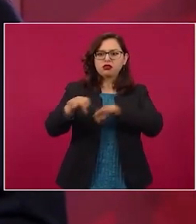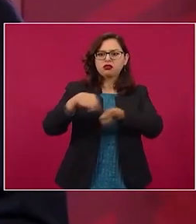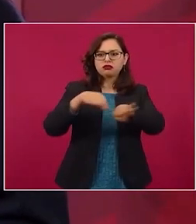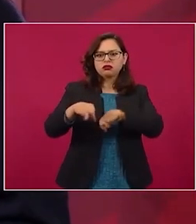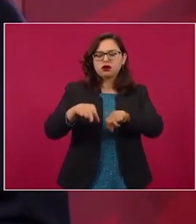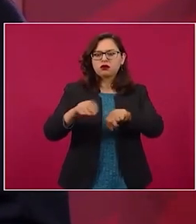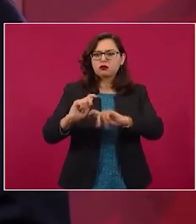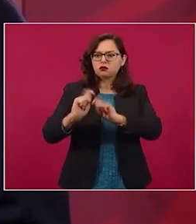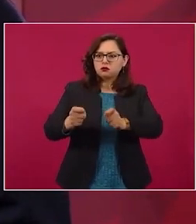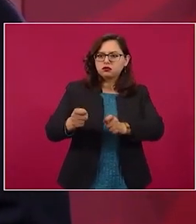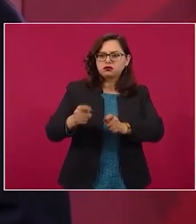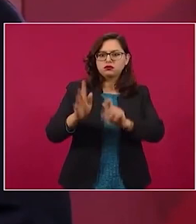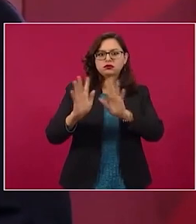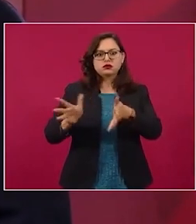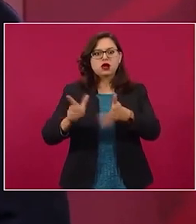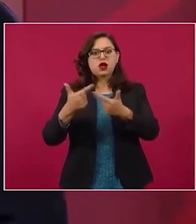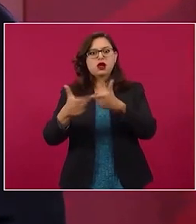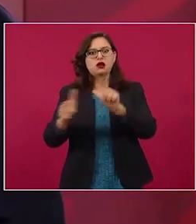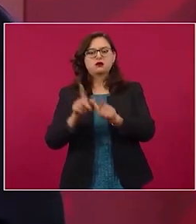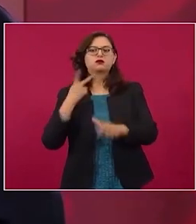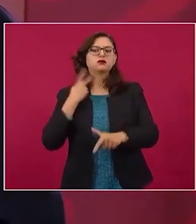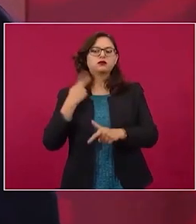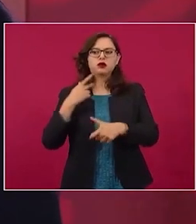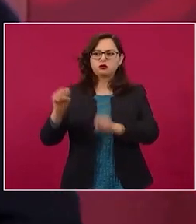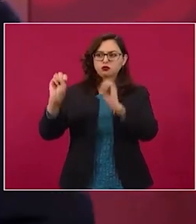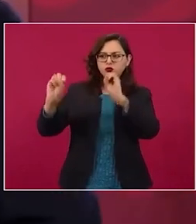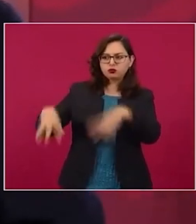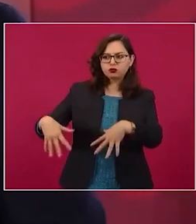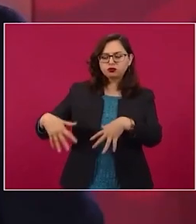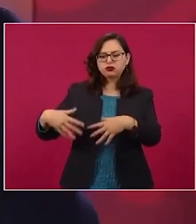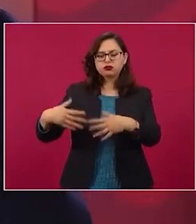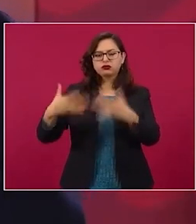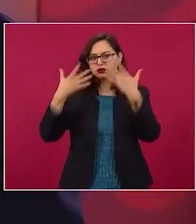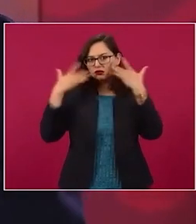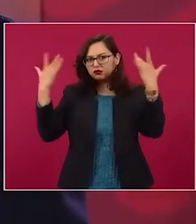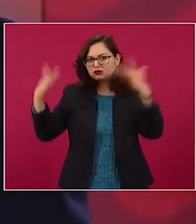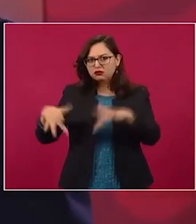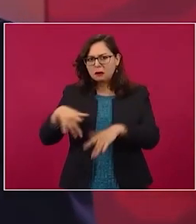vendiéndose,